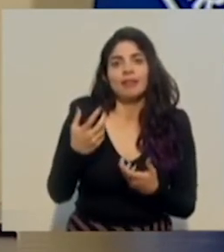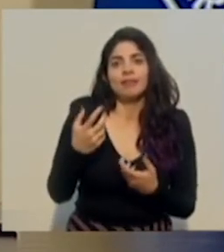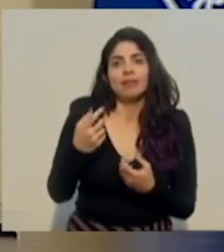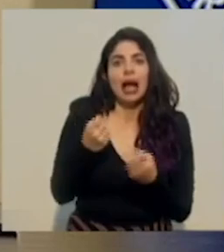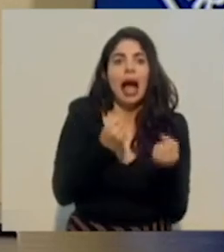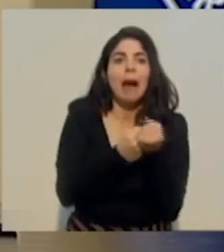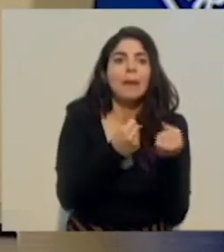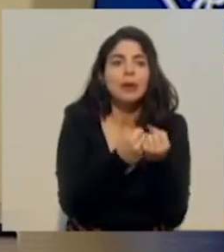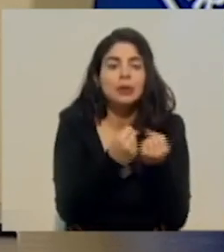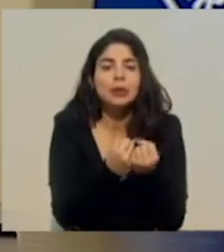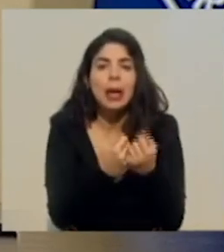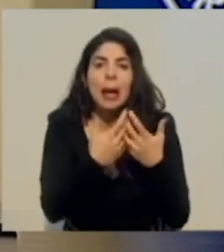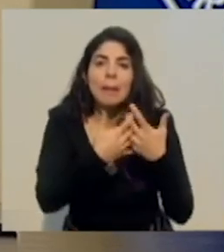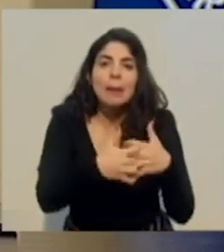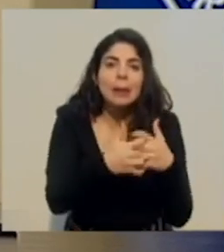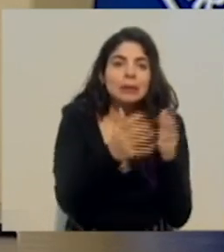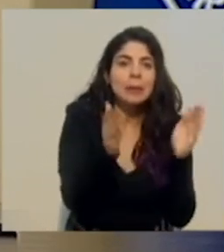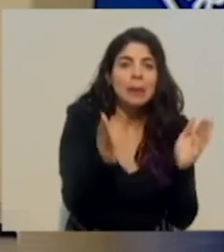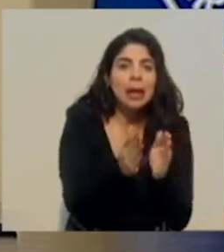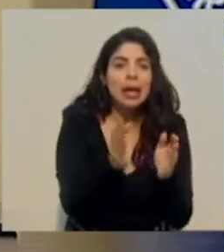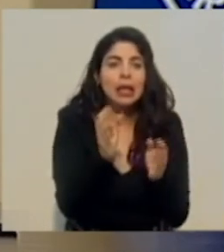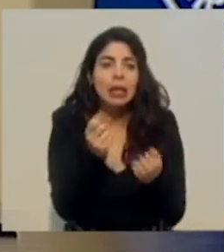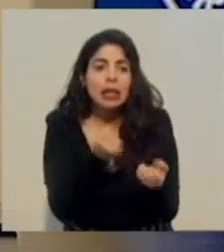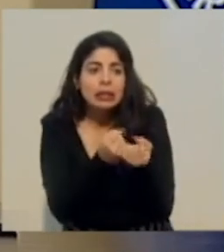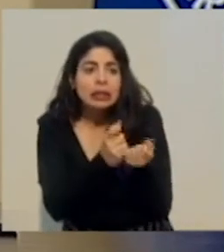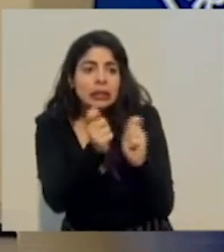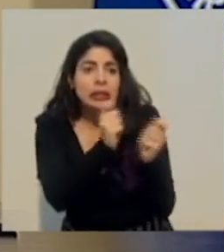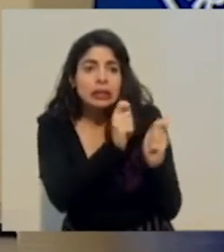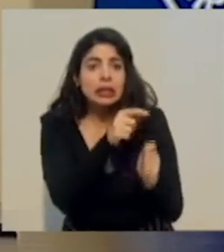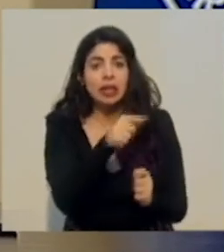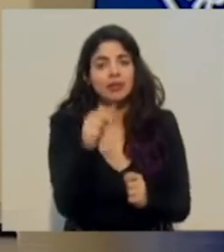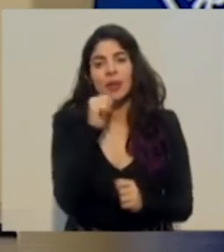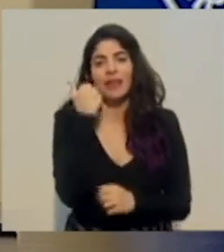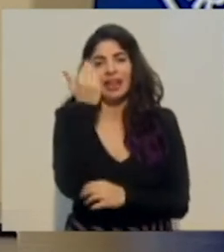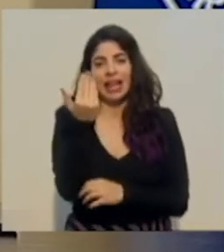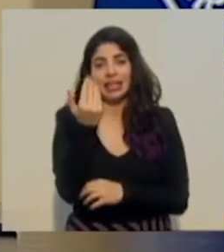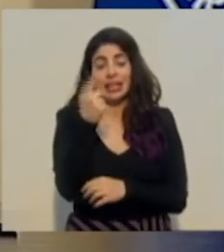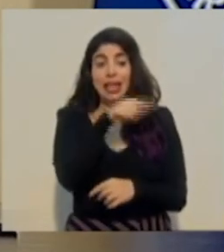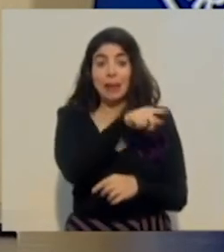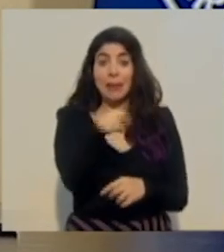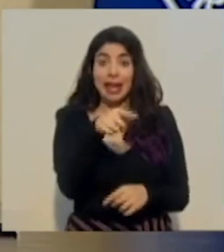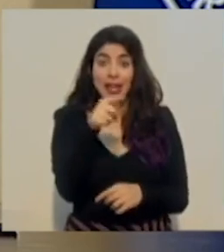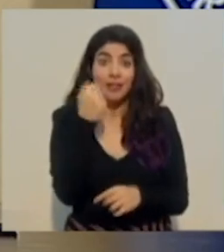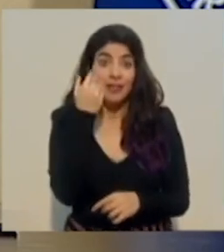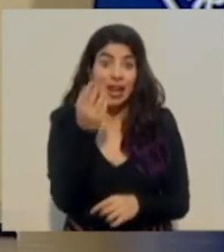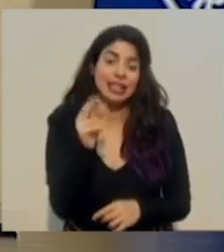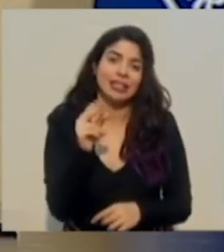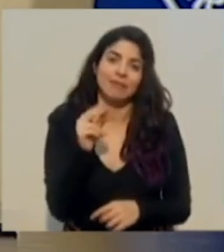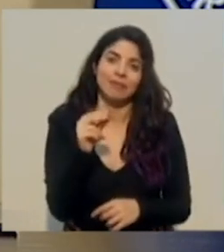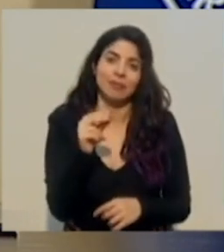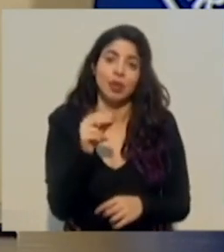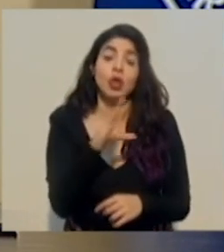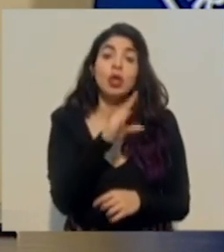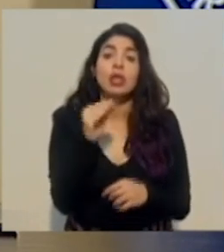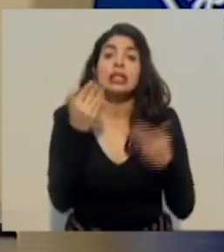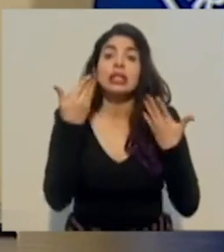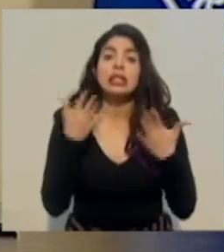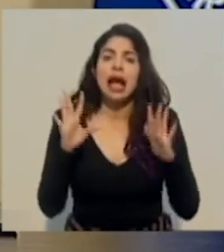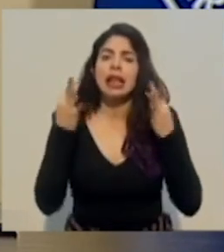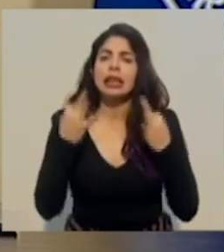reconvertirse, que tampoco ha sido sencillo para ellos. Me explico. Y hemos tratado de canalizar,